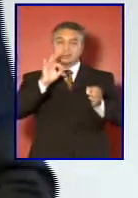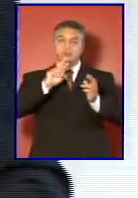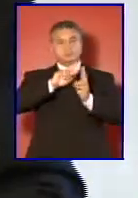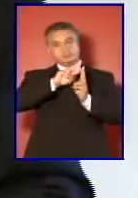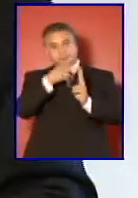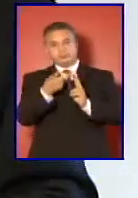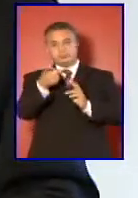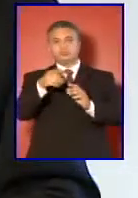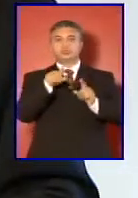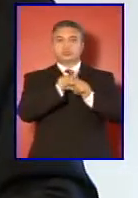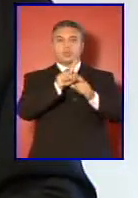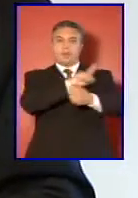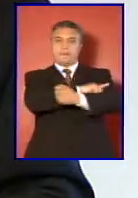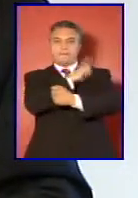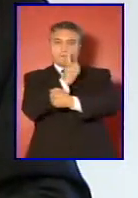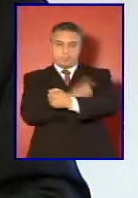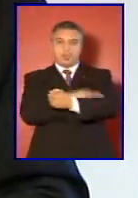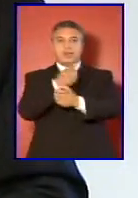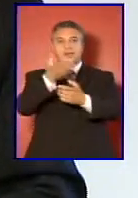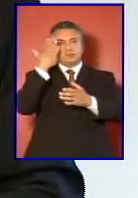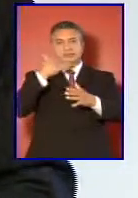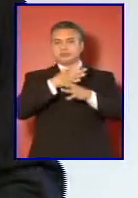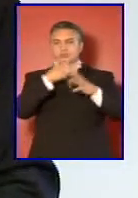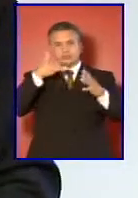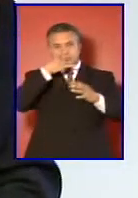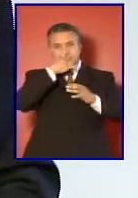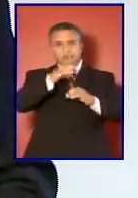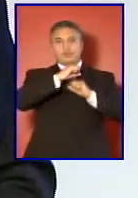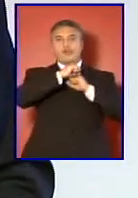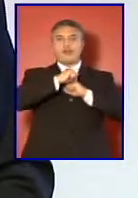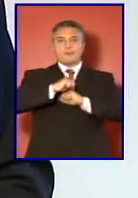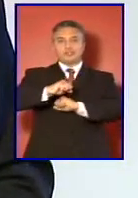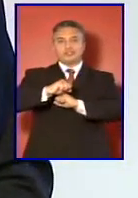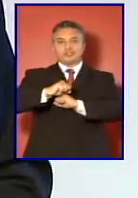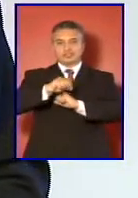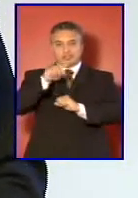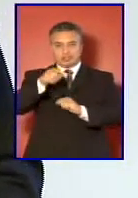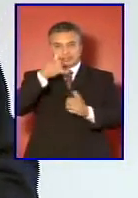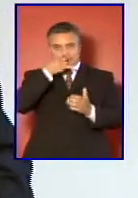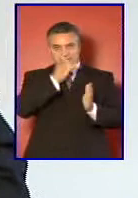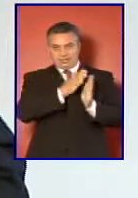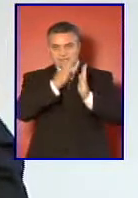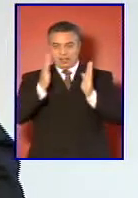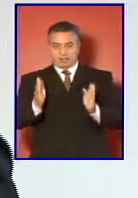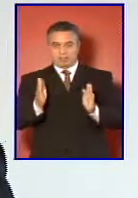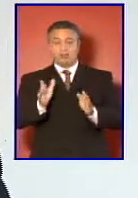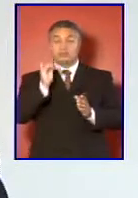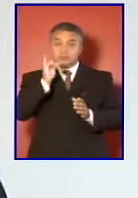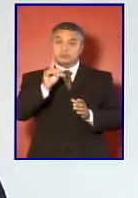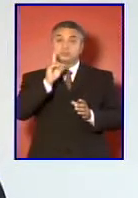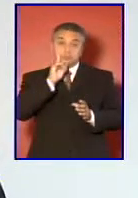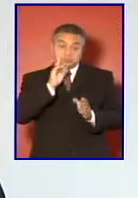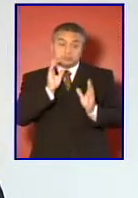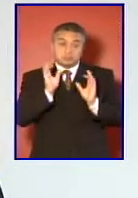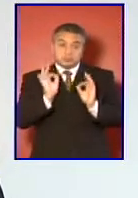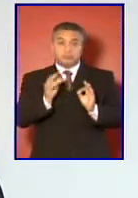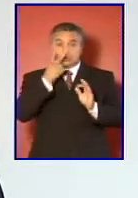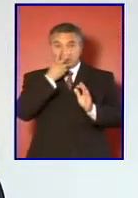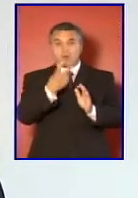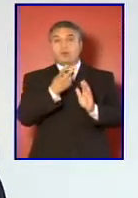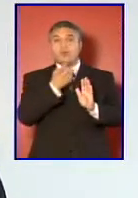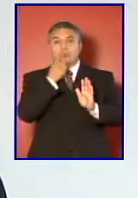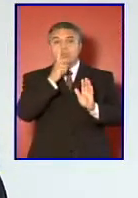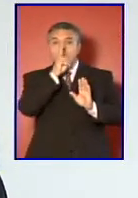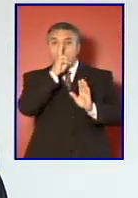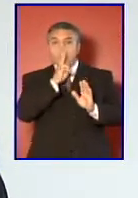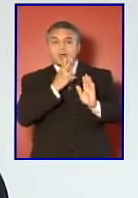del poder de quienes eran oposición durante ese periodo, y constituyó una prueba de madurez,